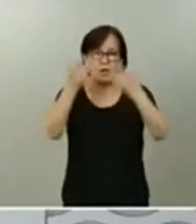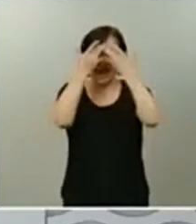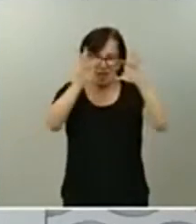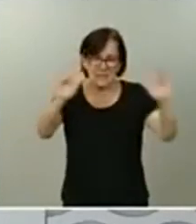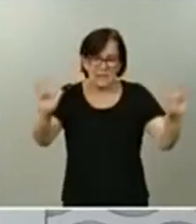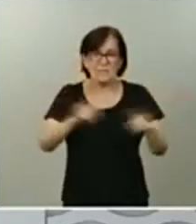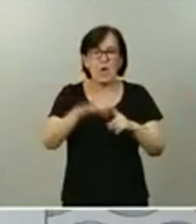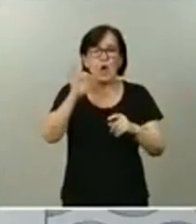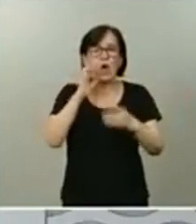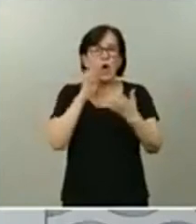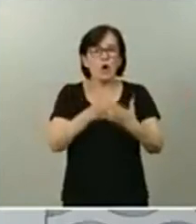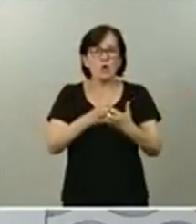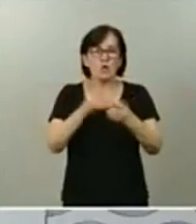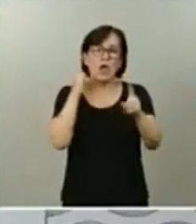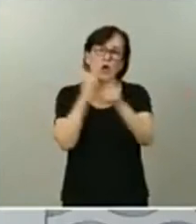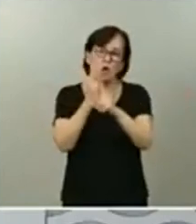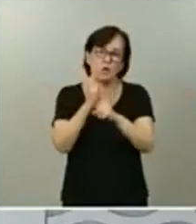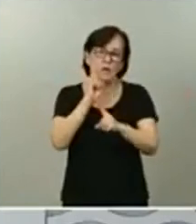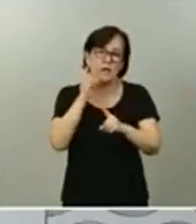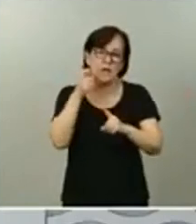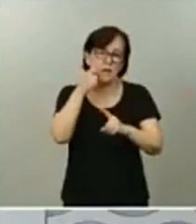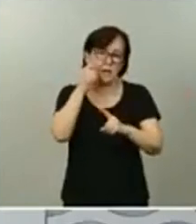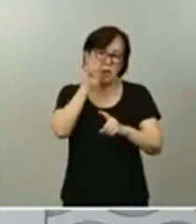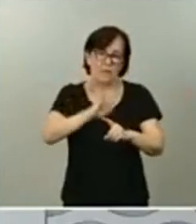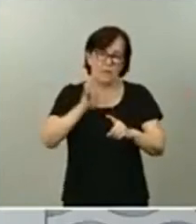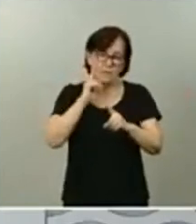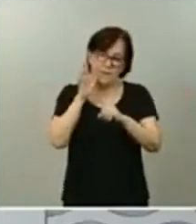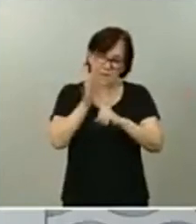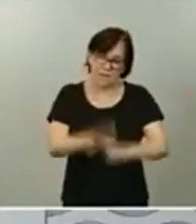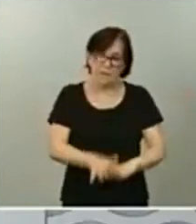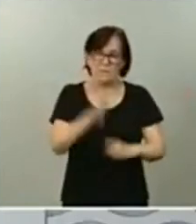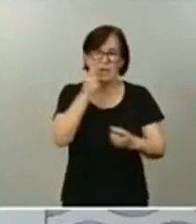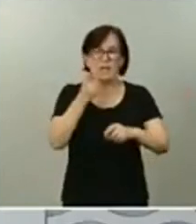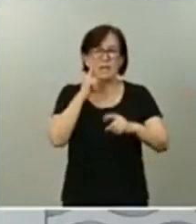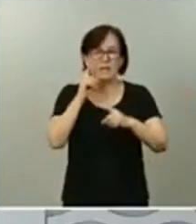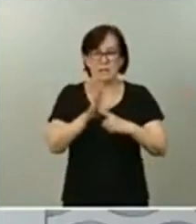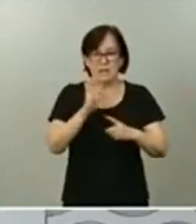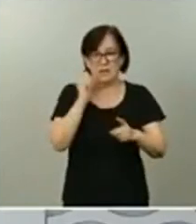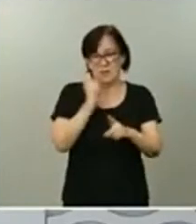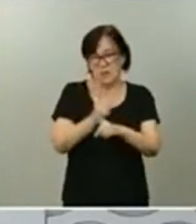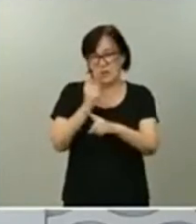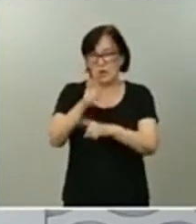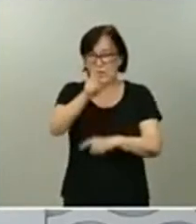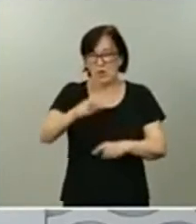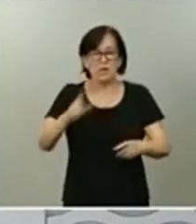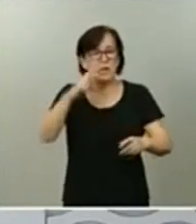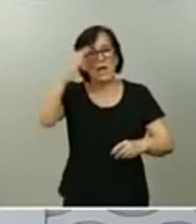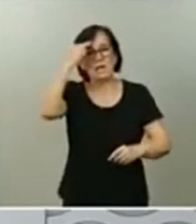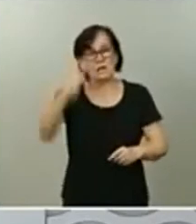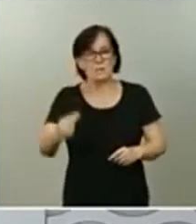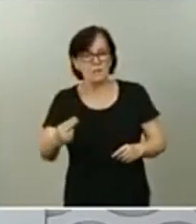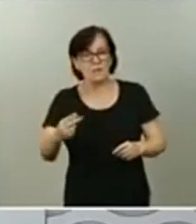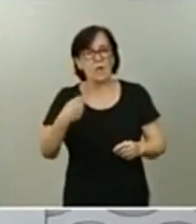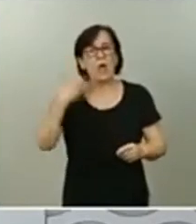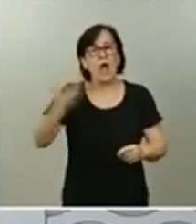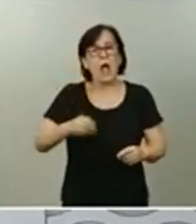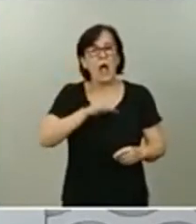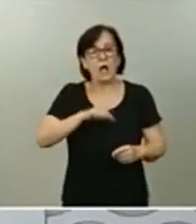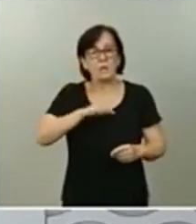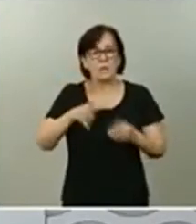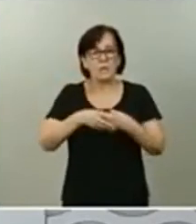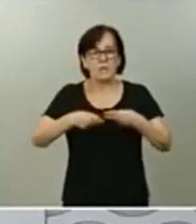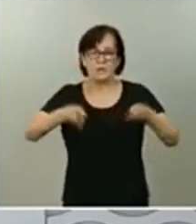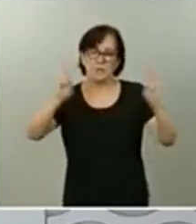lucha contra el racismo, la discriminación, la xenofobia y, en definitiva, el respeto a los valores democráticos de la